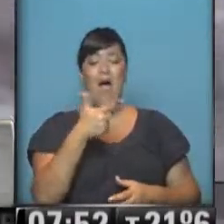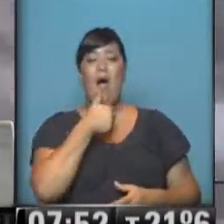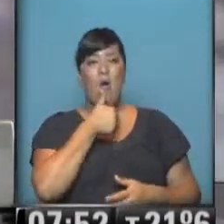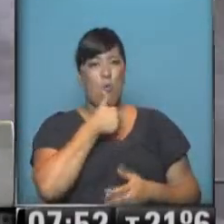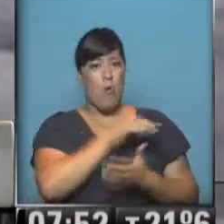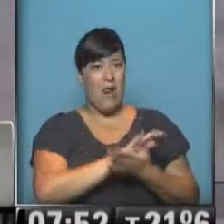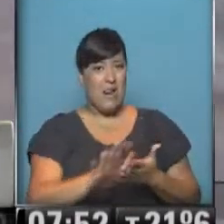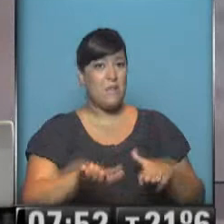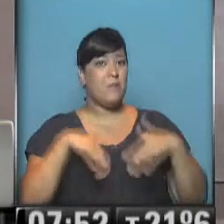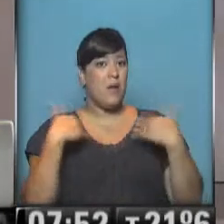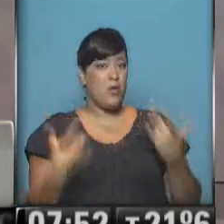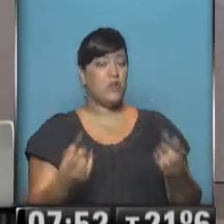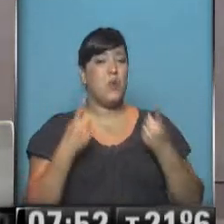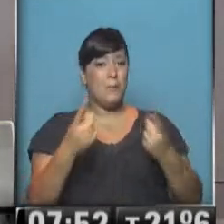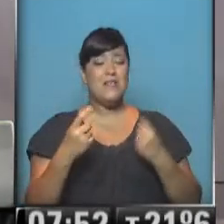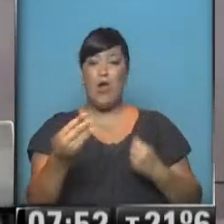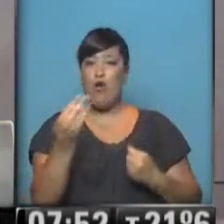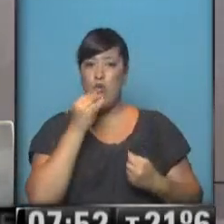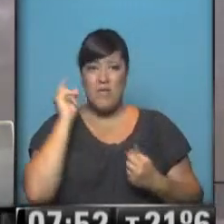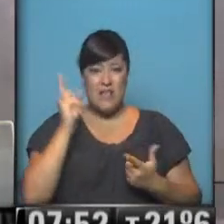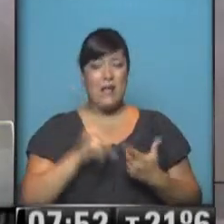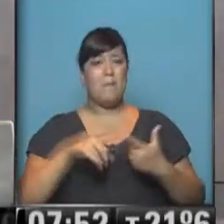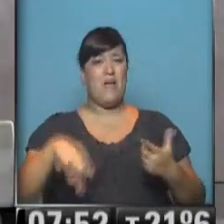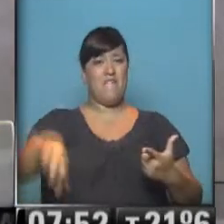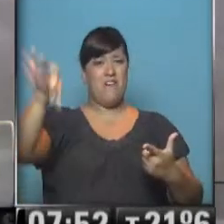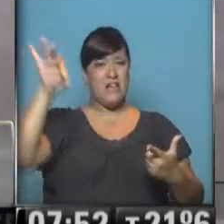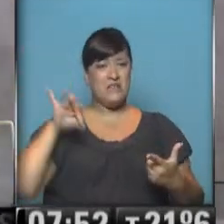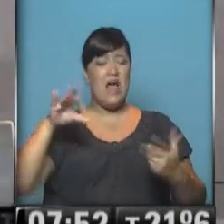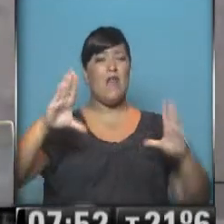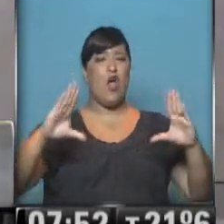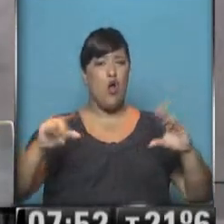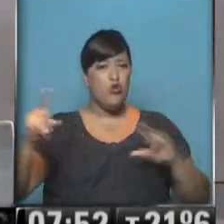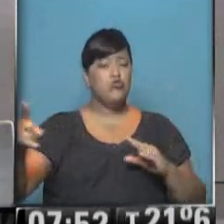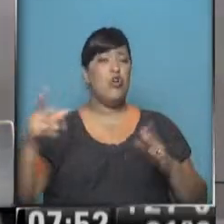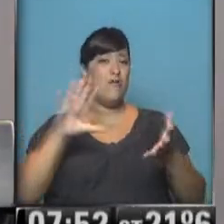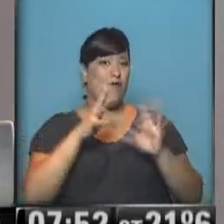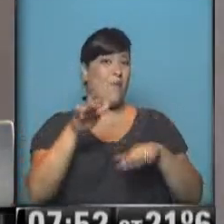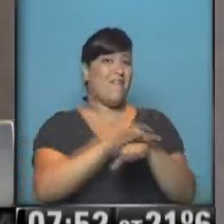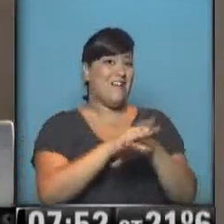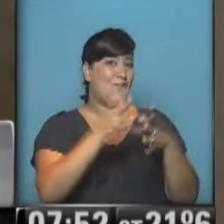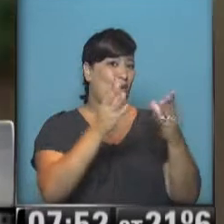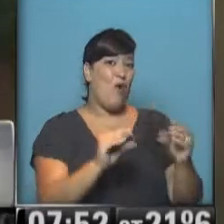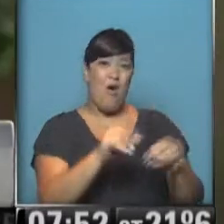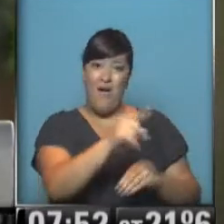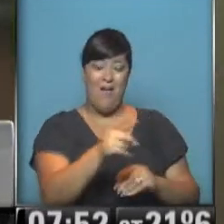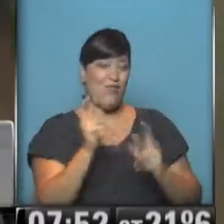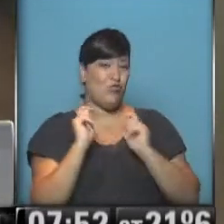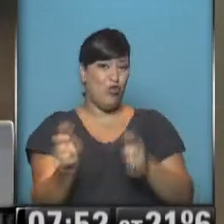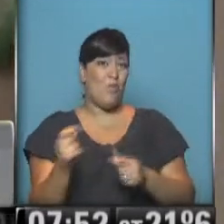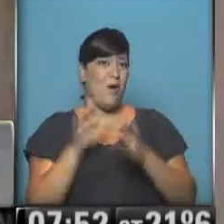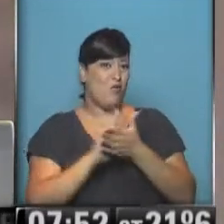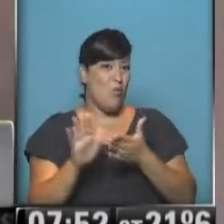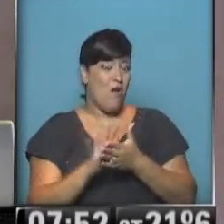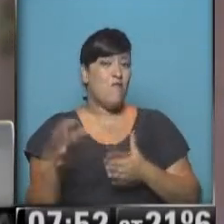necesitamos comida, bueno, frazada, colchones, bueno, todo lo básico cuando se moja, porque ahora estamos